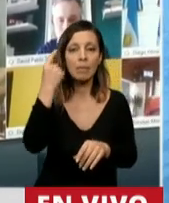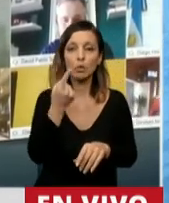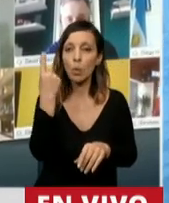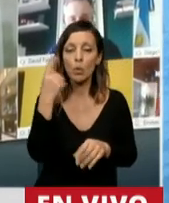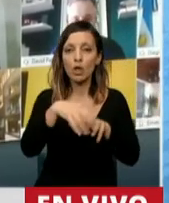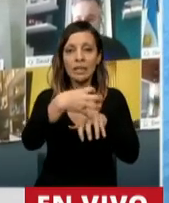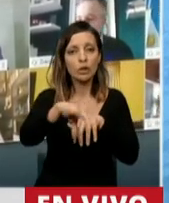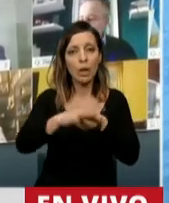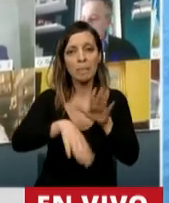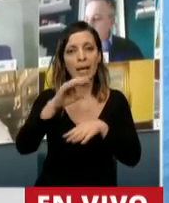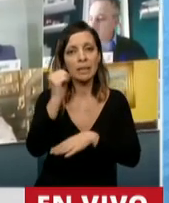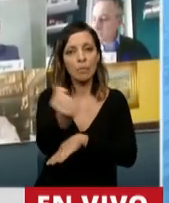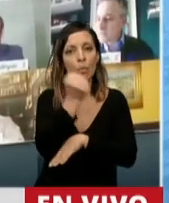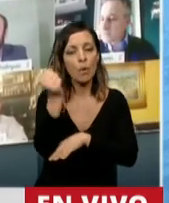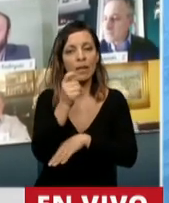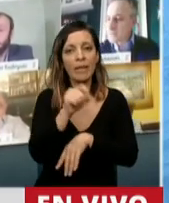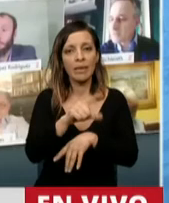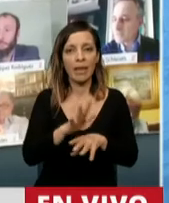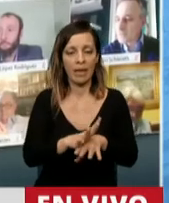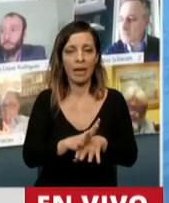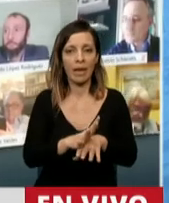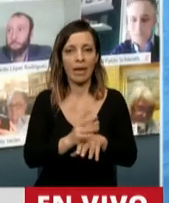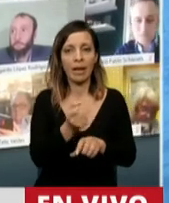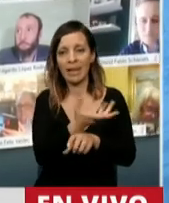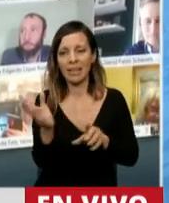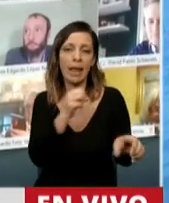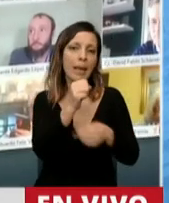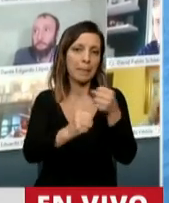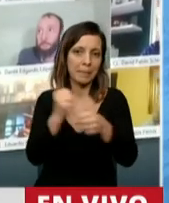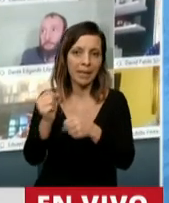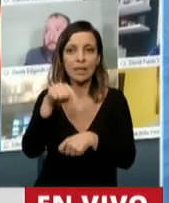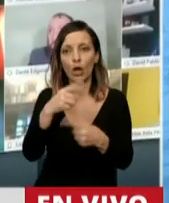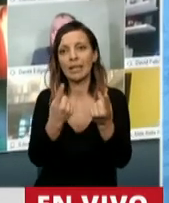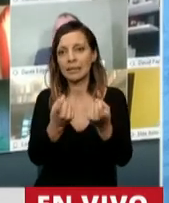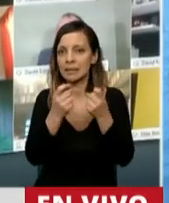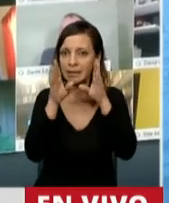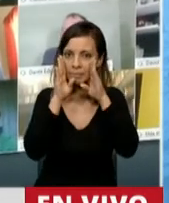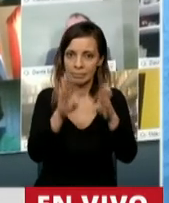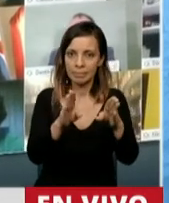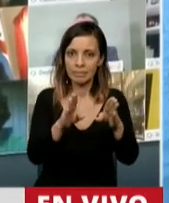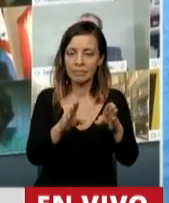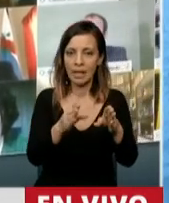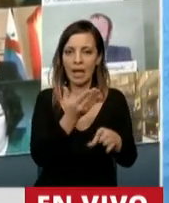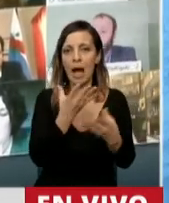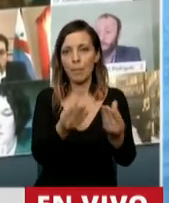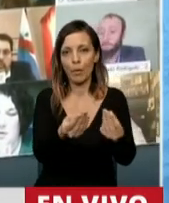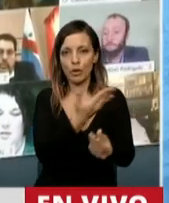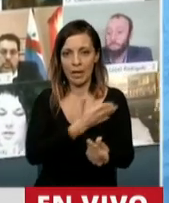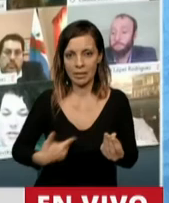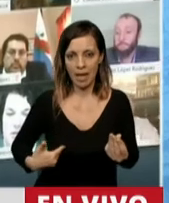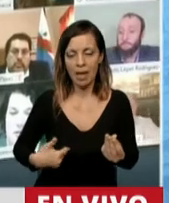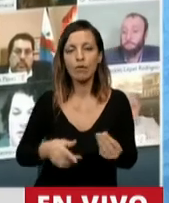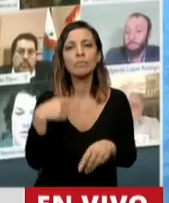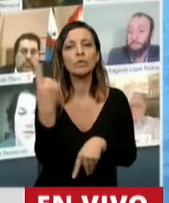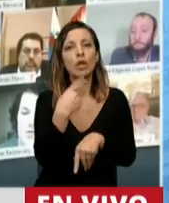sectores esenciales es la tremenda cantidad de pymes que hoy necesitan de la ayuda y la presencia del Estado. Y